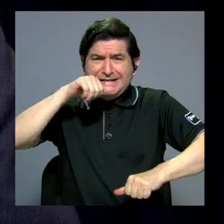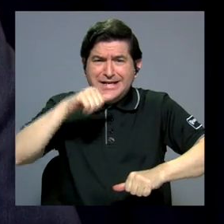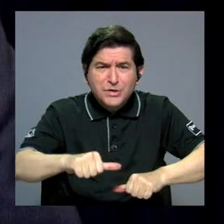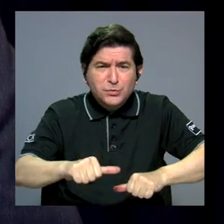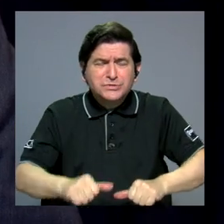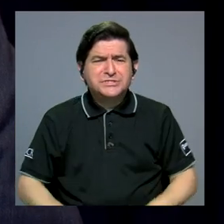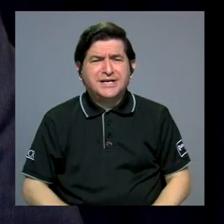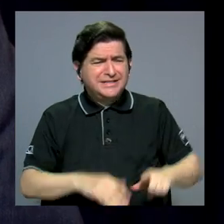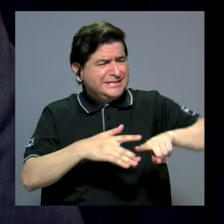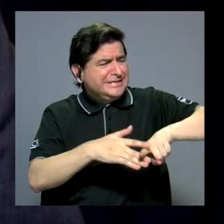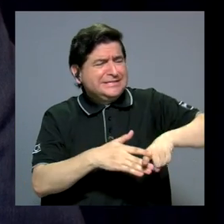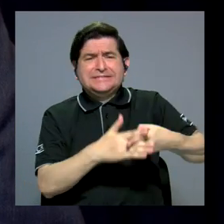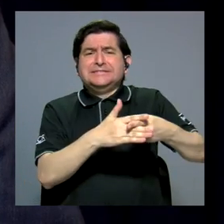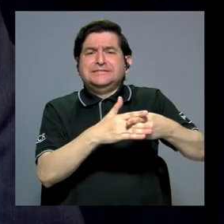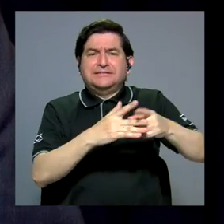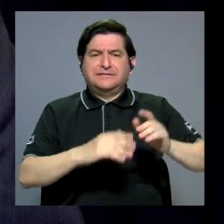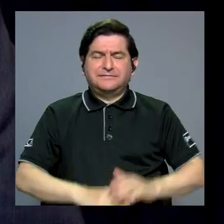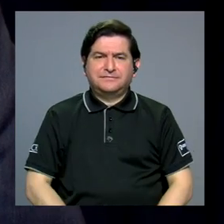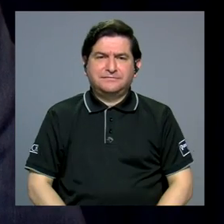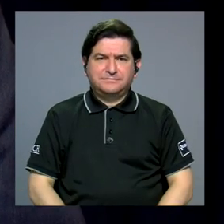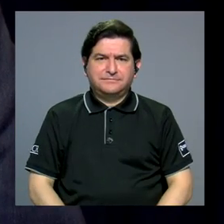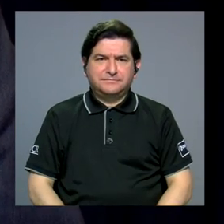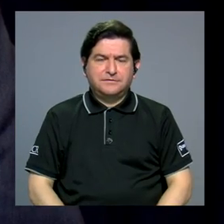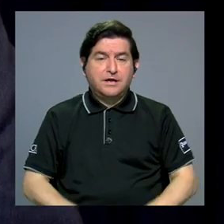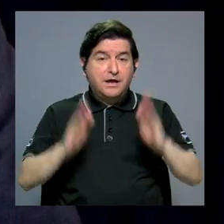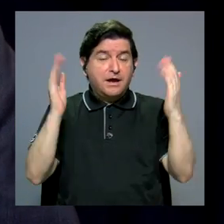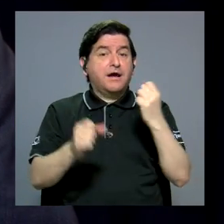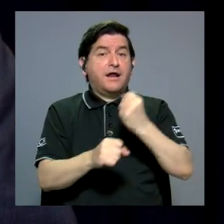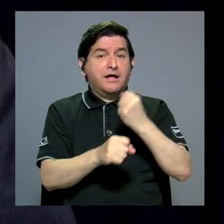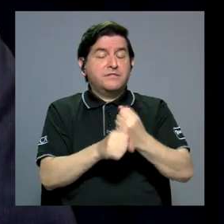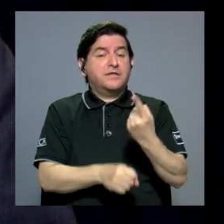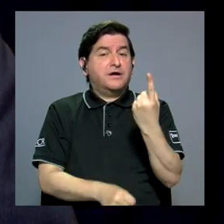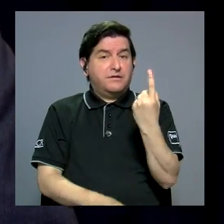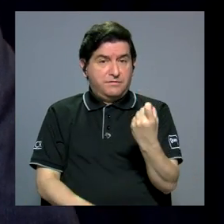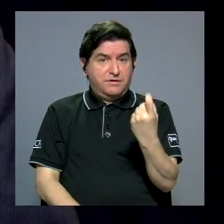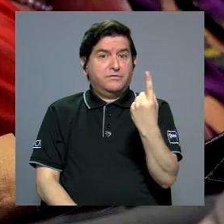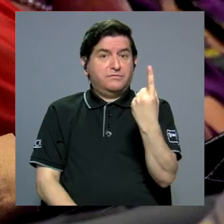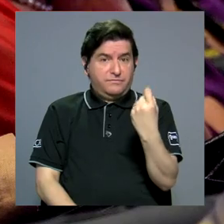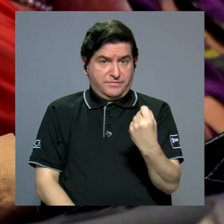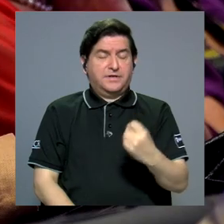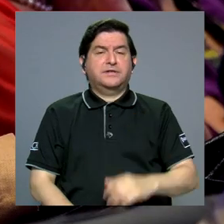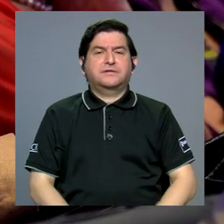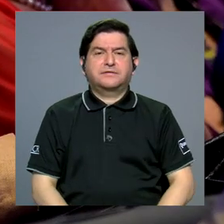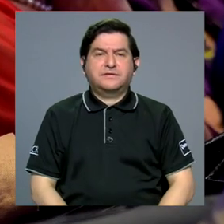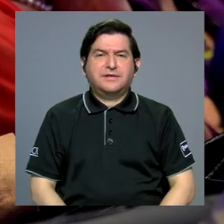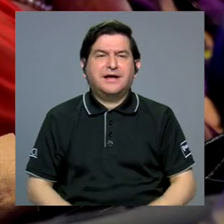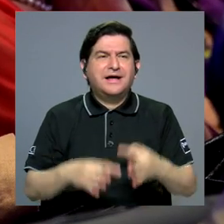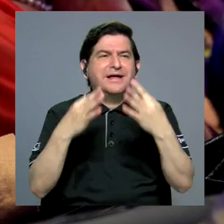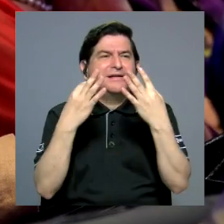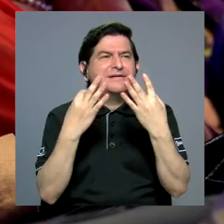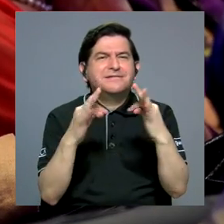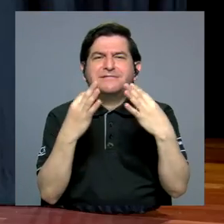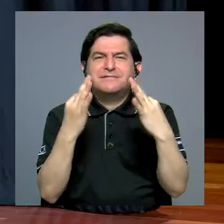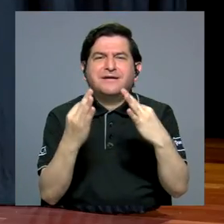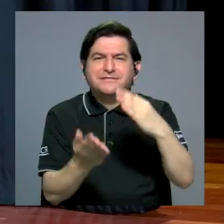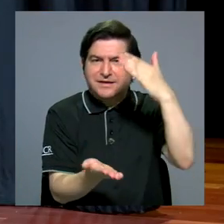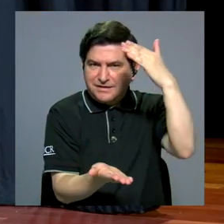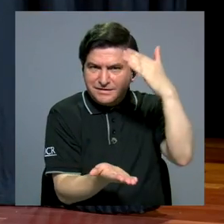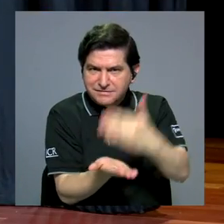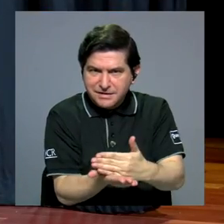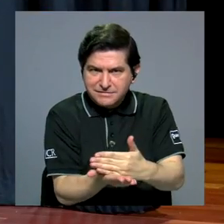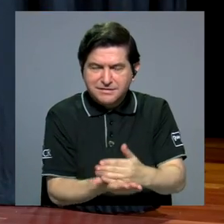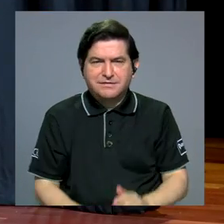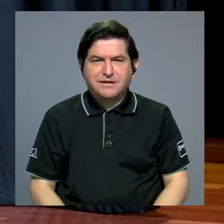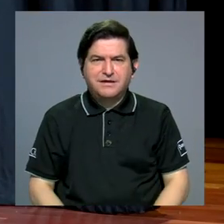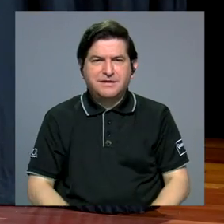todavía está muy cruda, que hay que hacer un enorme esfuerzo para tratar de frenar